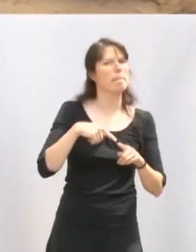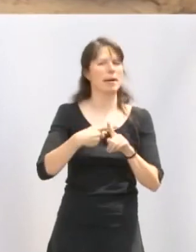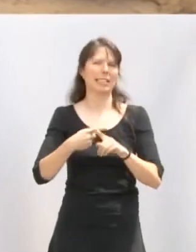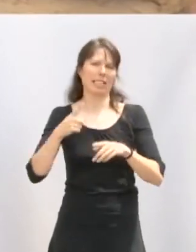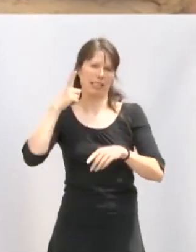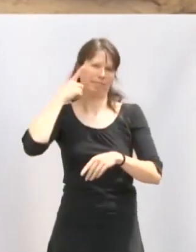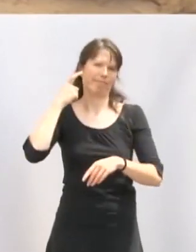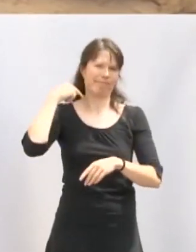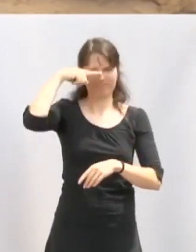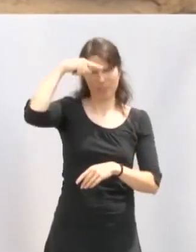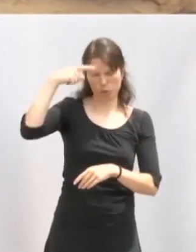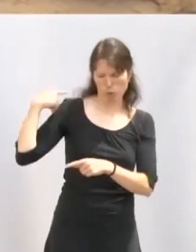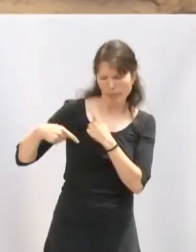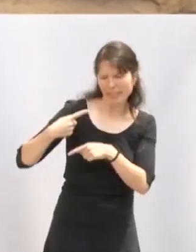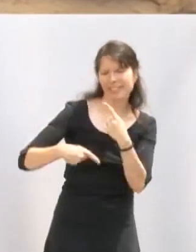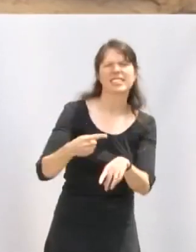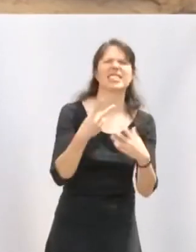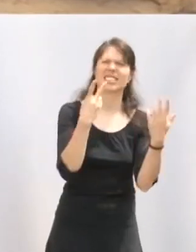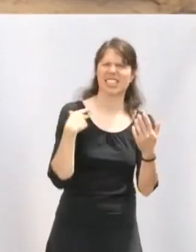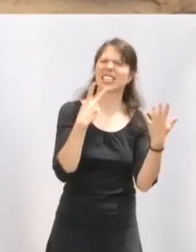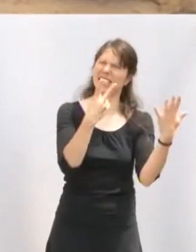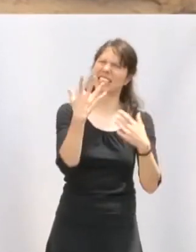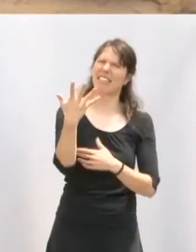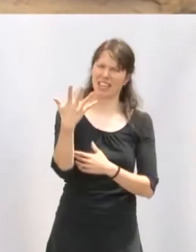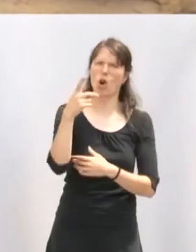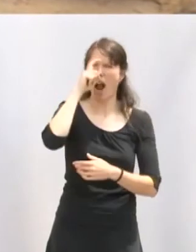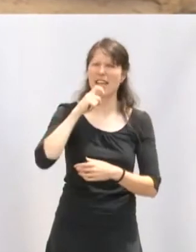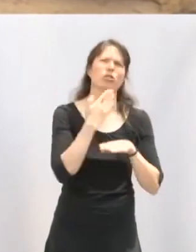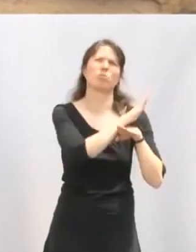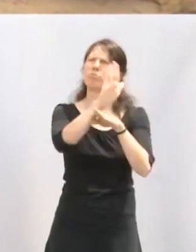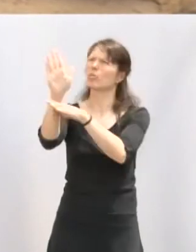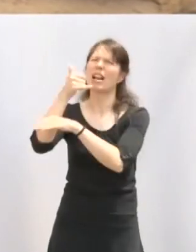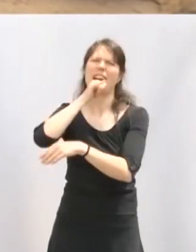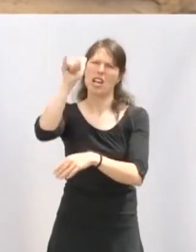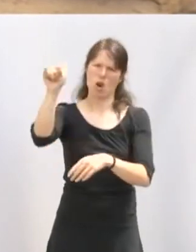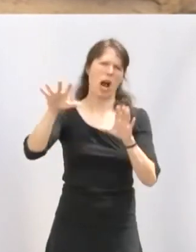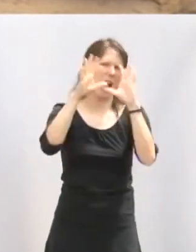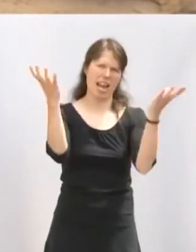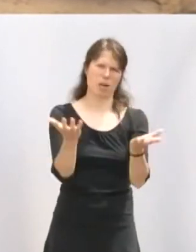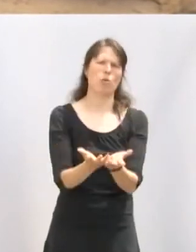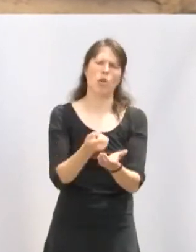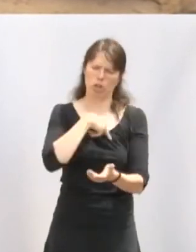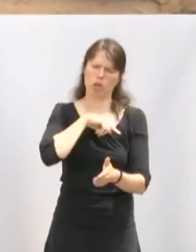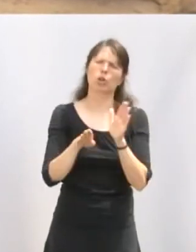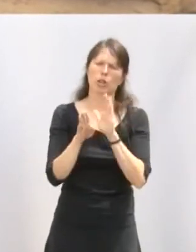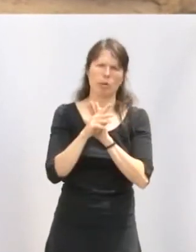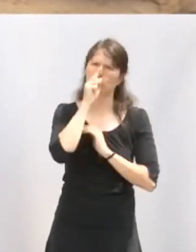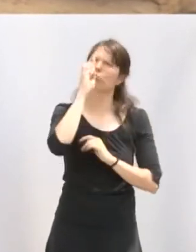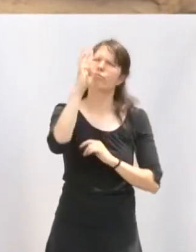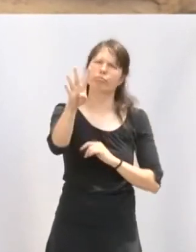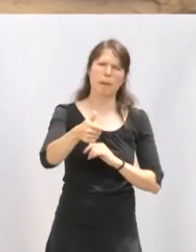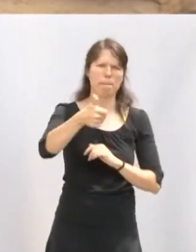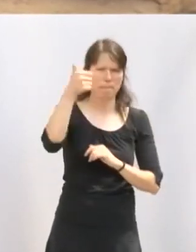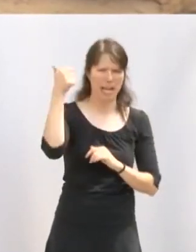Llevamos 75 años siendo embajadores de nuestra tierra por todo el mundo y así hemos de continuar por muchos años más.